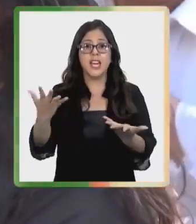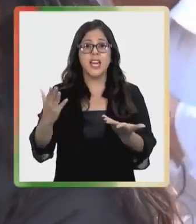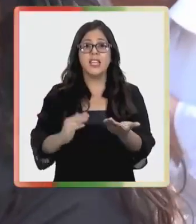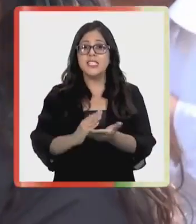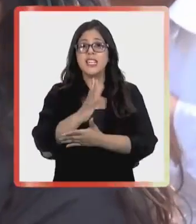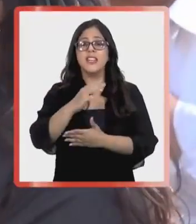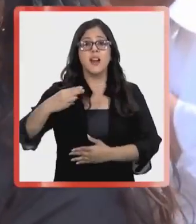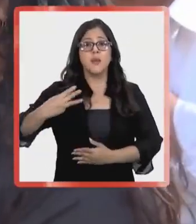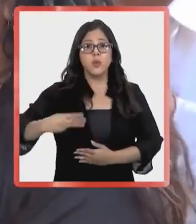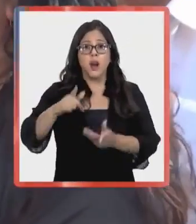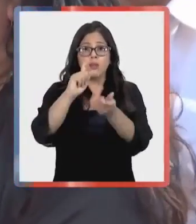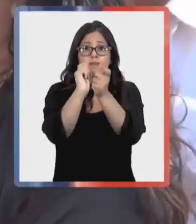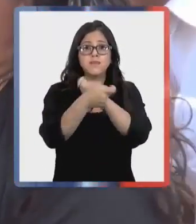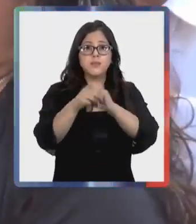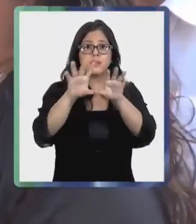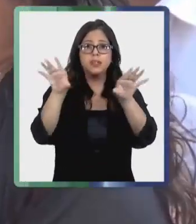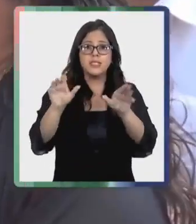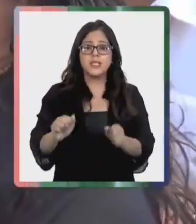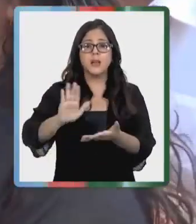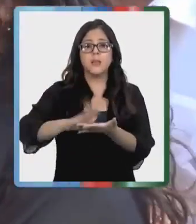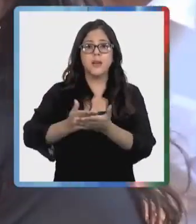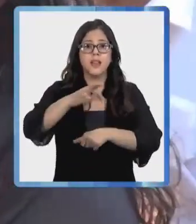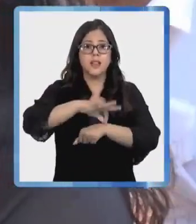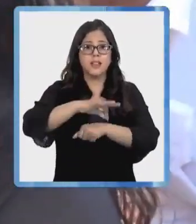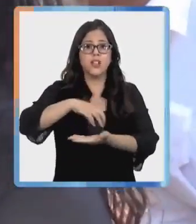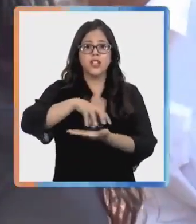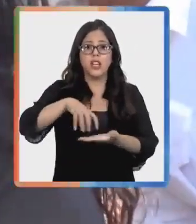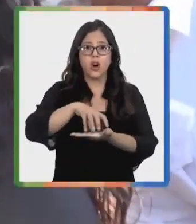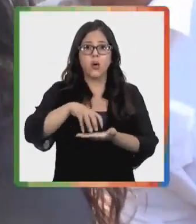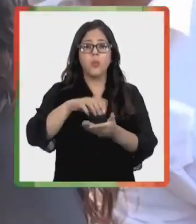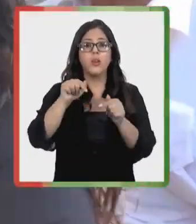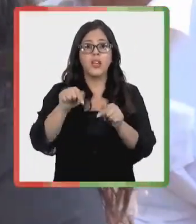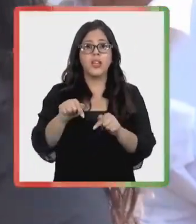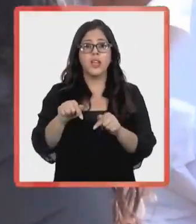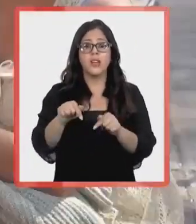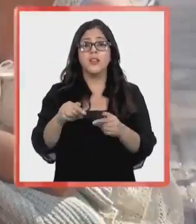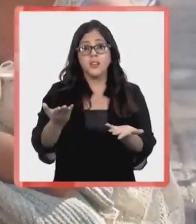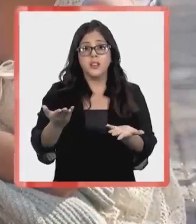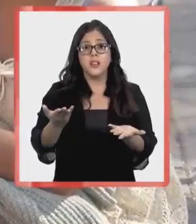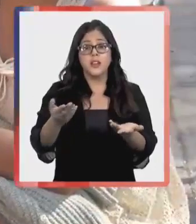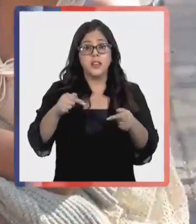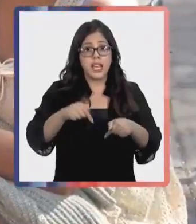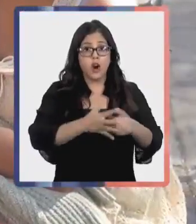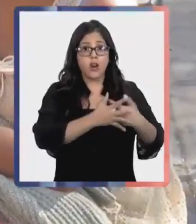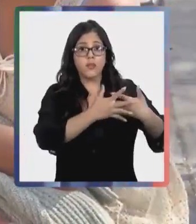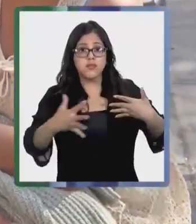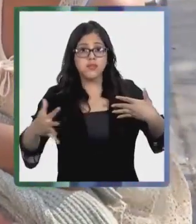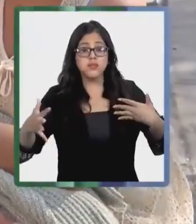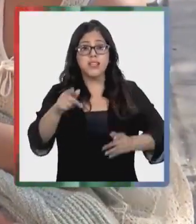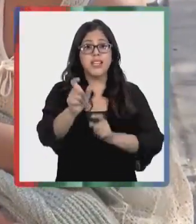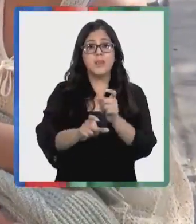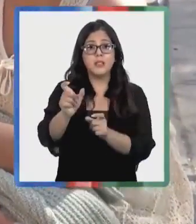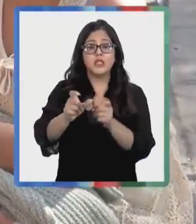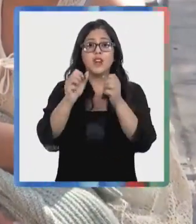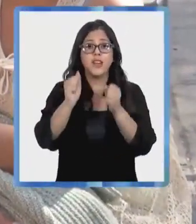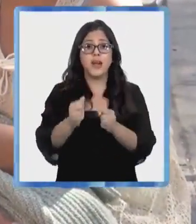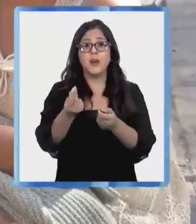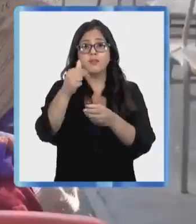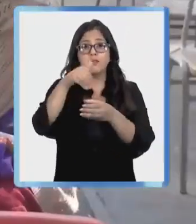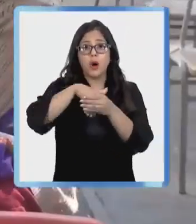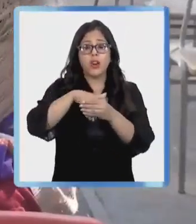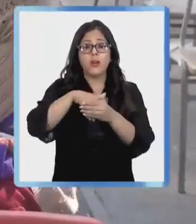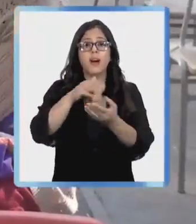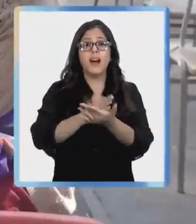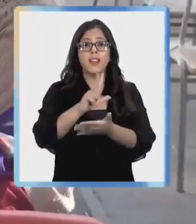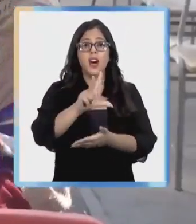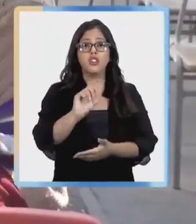municipal que viene a cambiar por completo el sistema de salud de la comuna del Viento. Es que a partir de ahora los yaiyayinos podrán